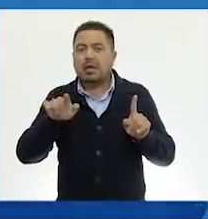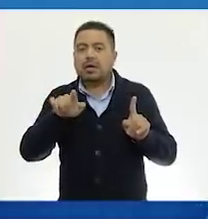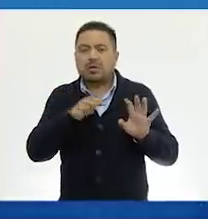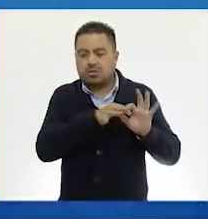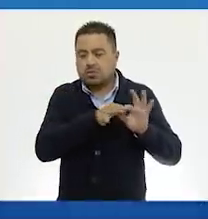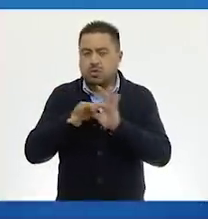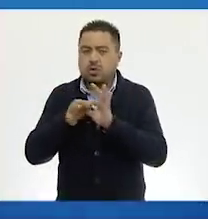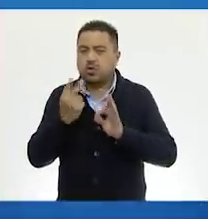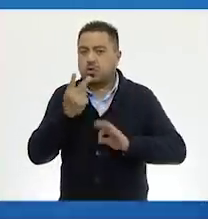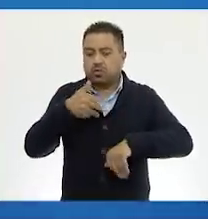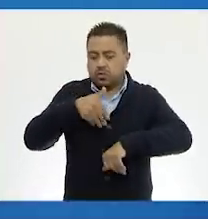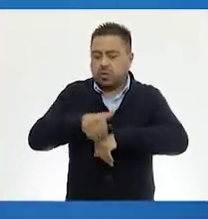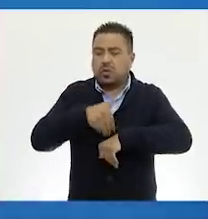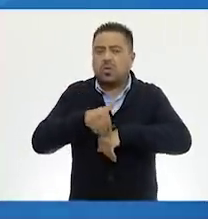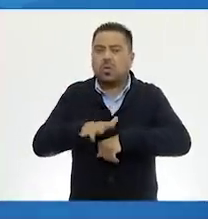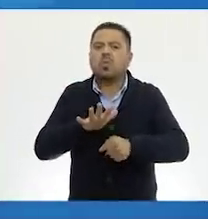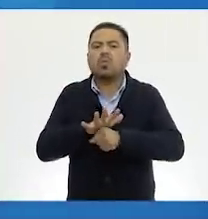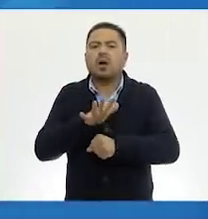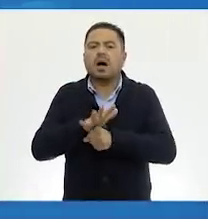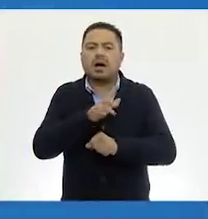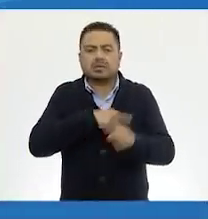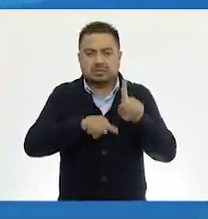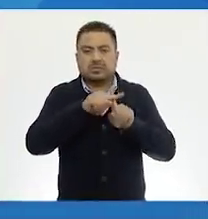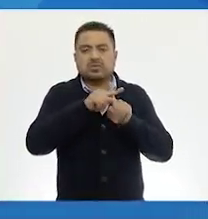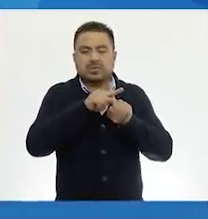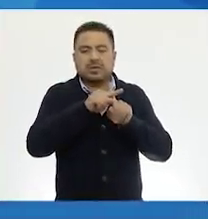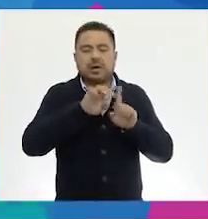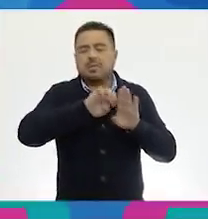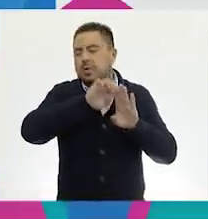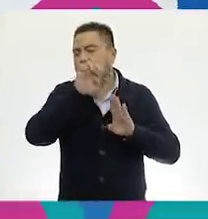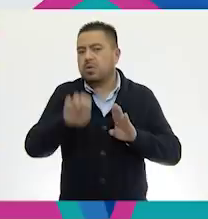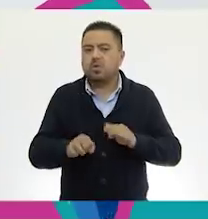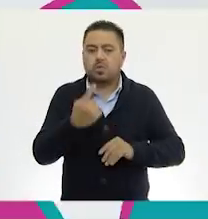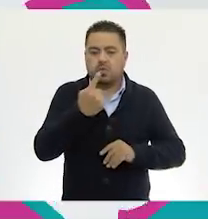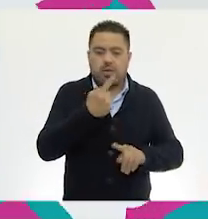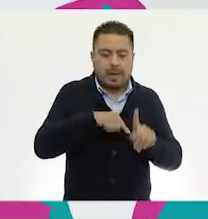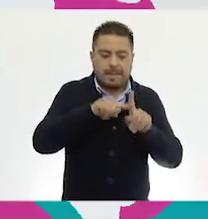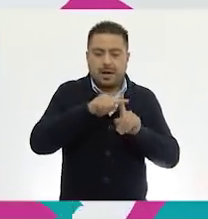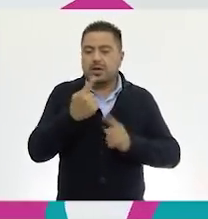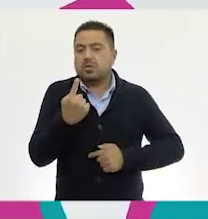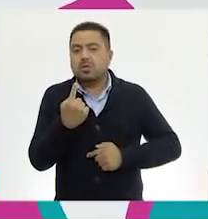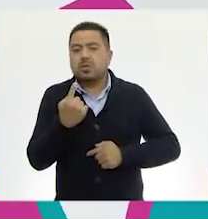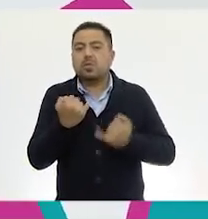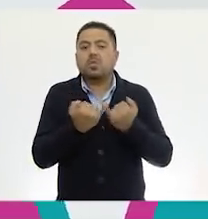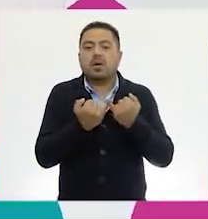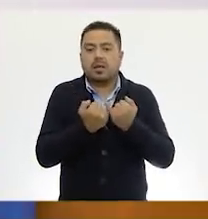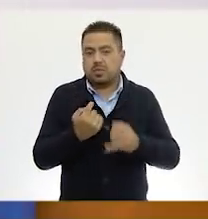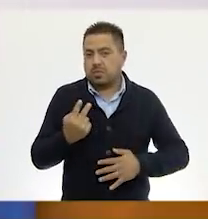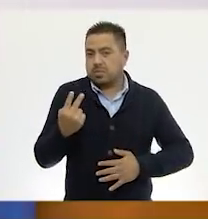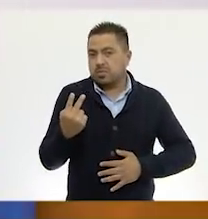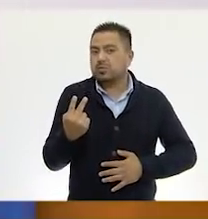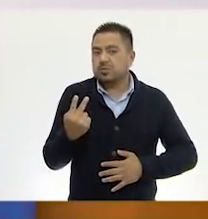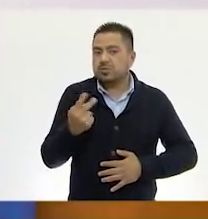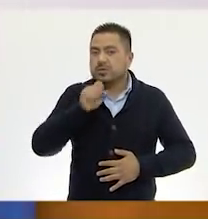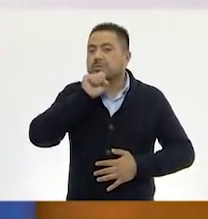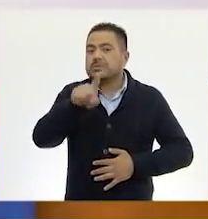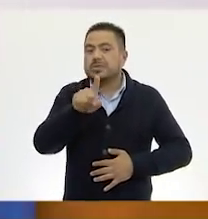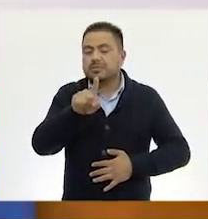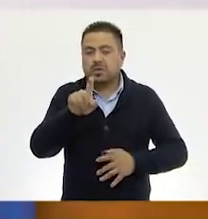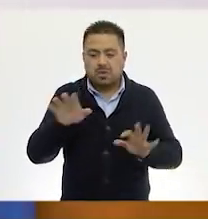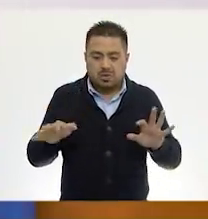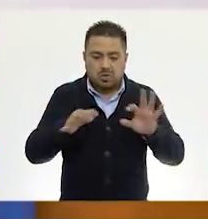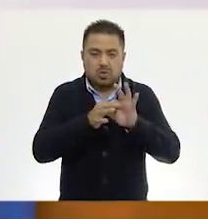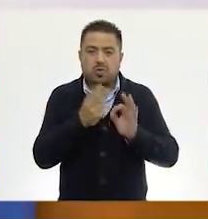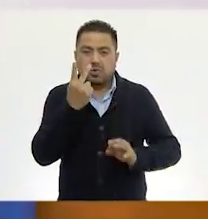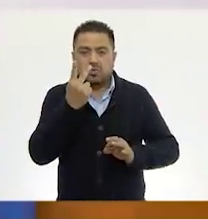unir dos cantidades es a través de la suma. Por ejemplo, 1 más 1 es igual a 2. Es la forma en que unimos